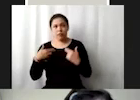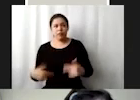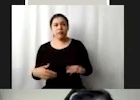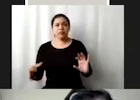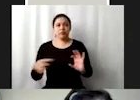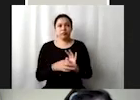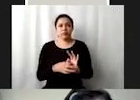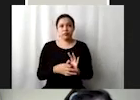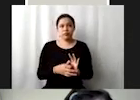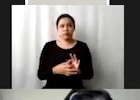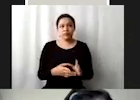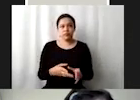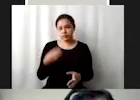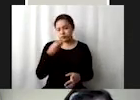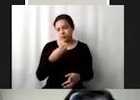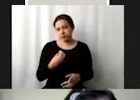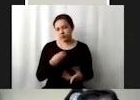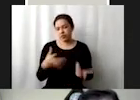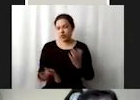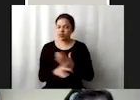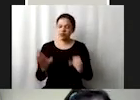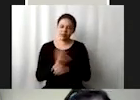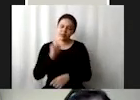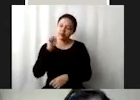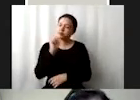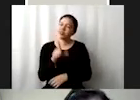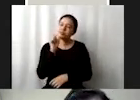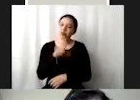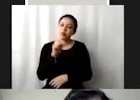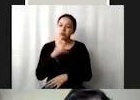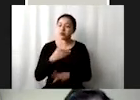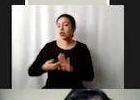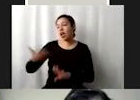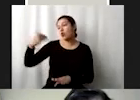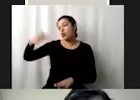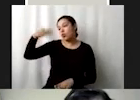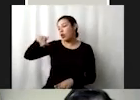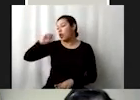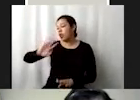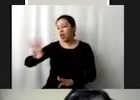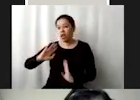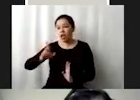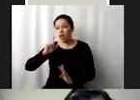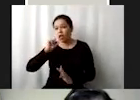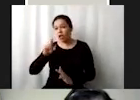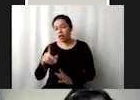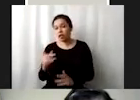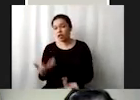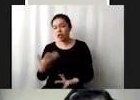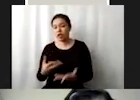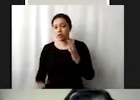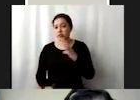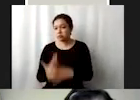pesar de que repiten muchas cosas que ya se venían diciendo desde hace mucho tiempo ofrecen un paradigma nuevo